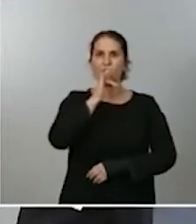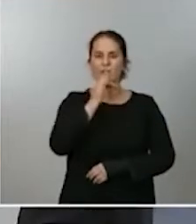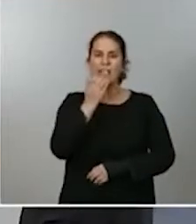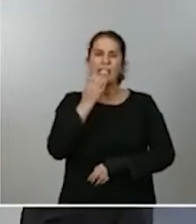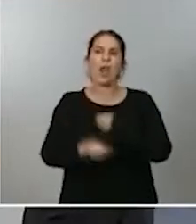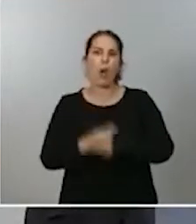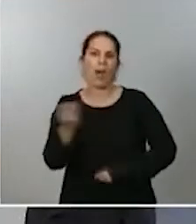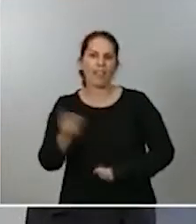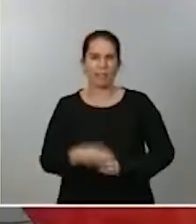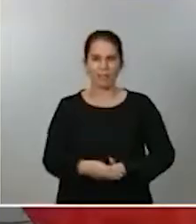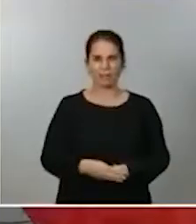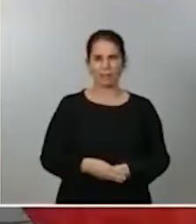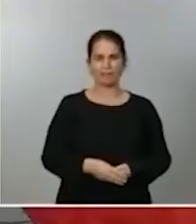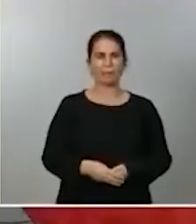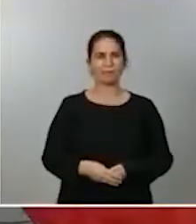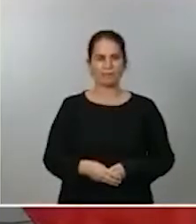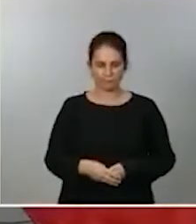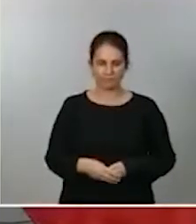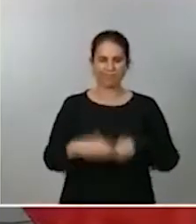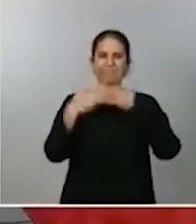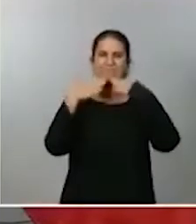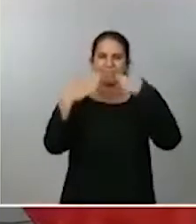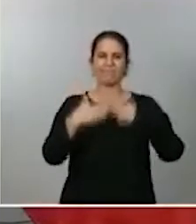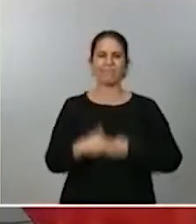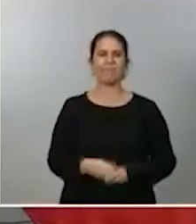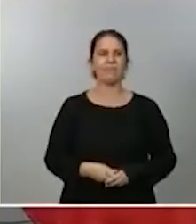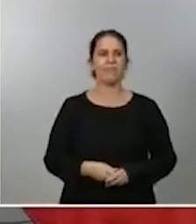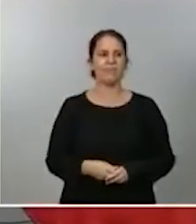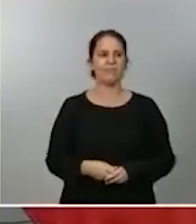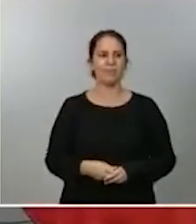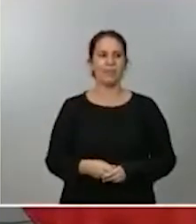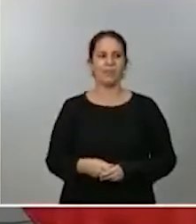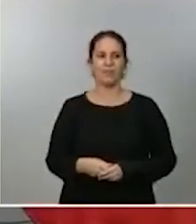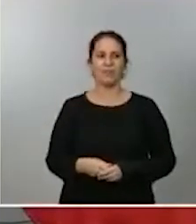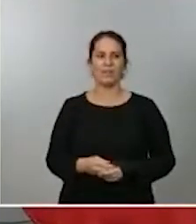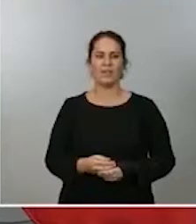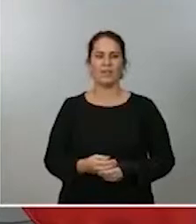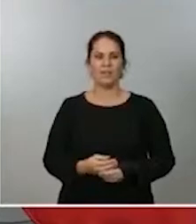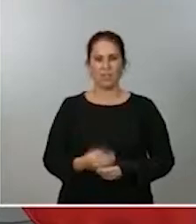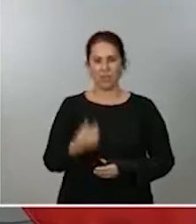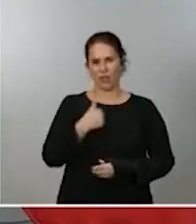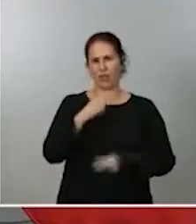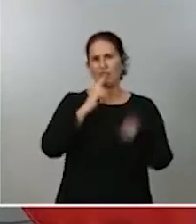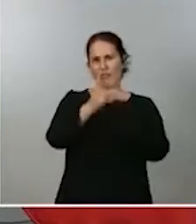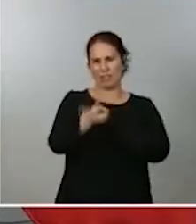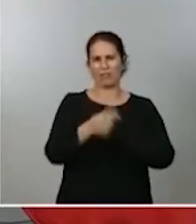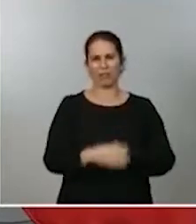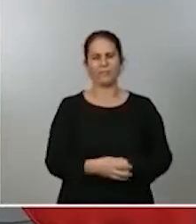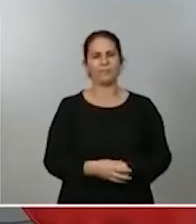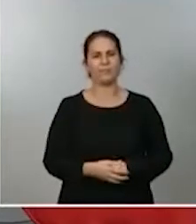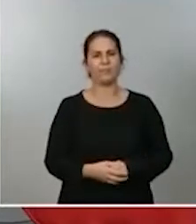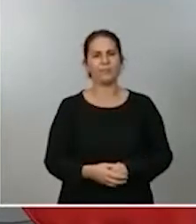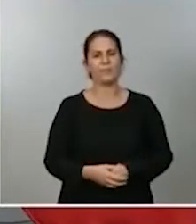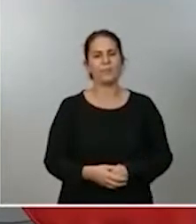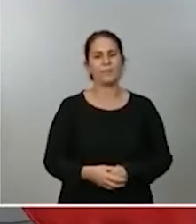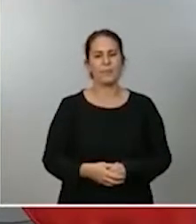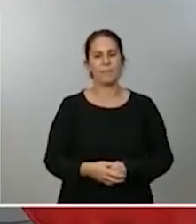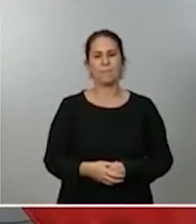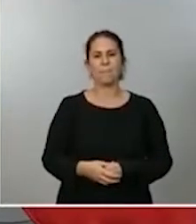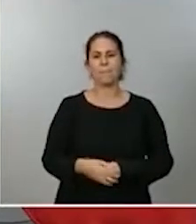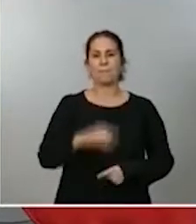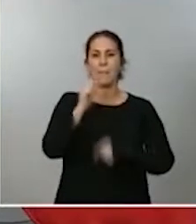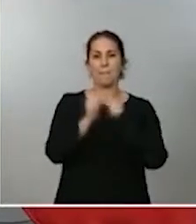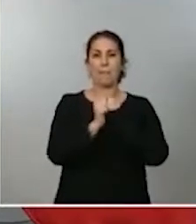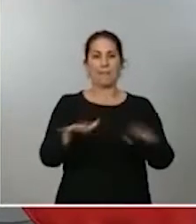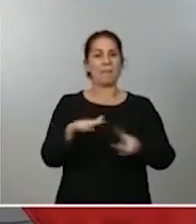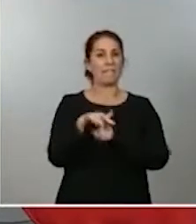Sí, muchas gracias Irene. Creo que contesto yo a las preguntas que ha formulado. Yo creo que la situación de la pandemia está siendo